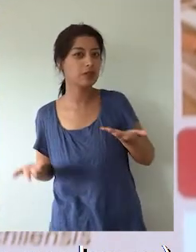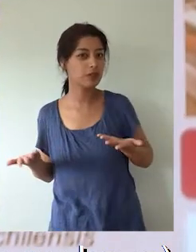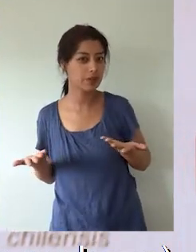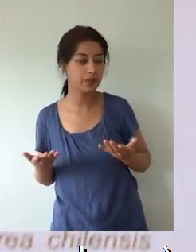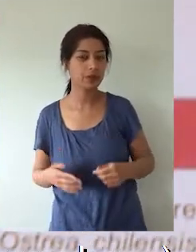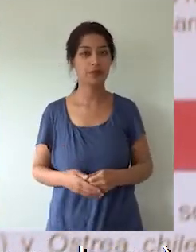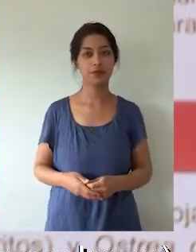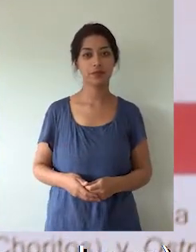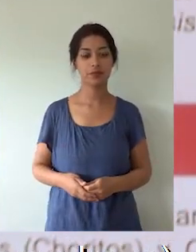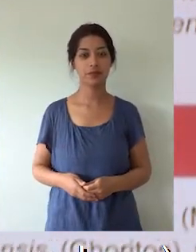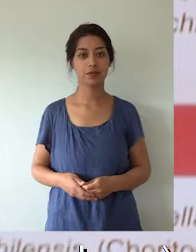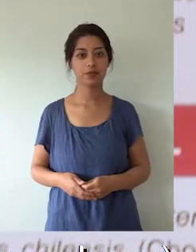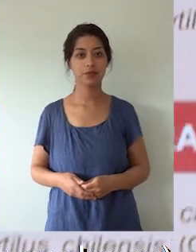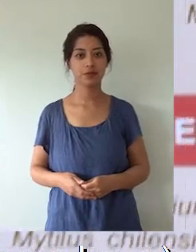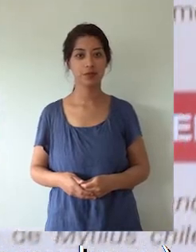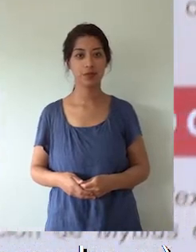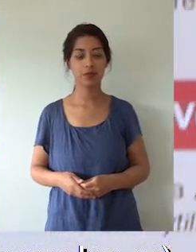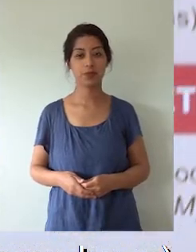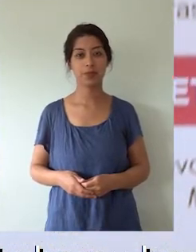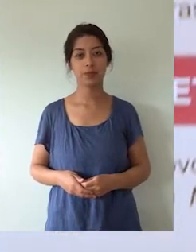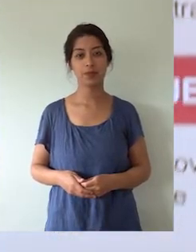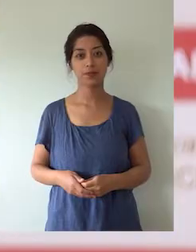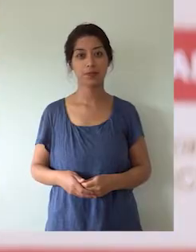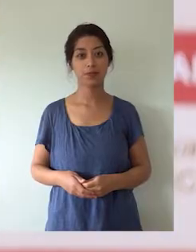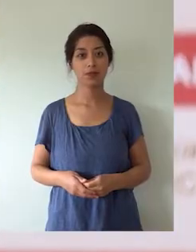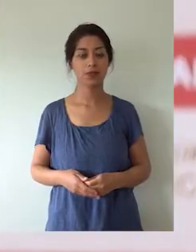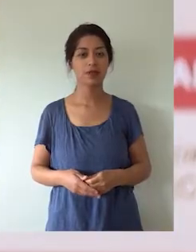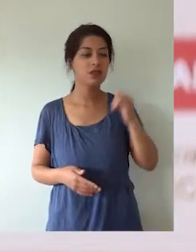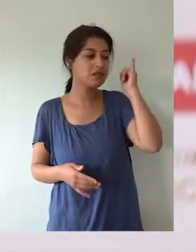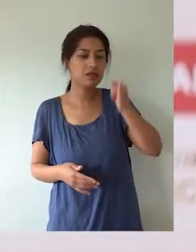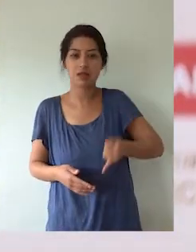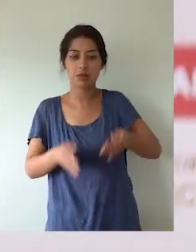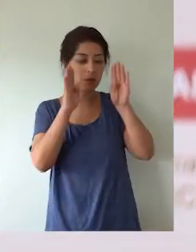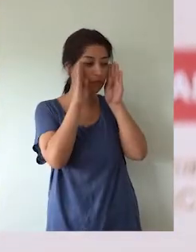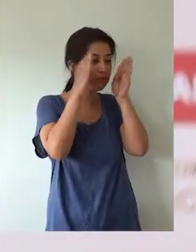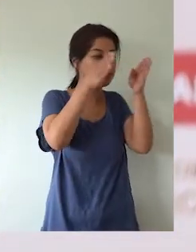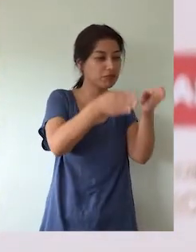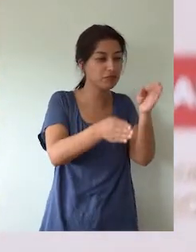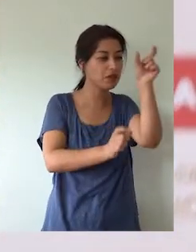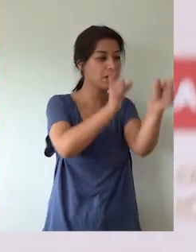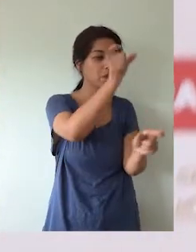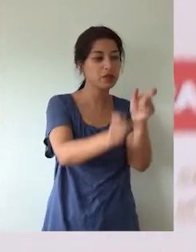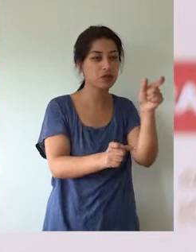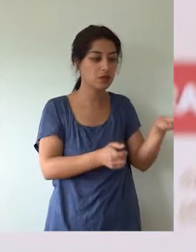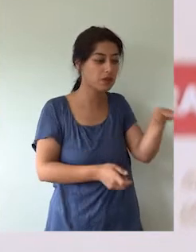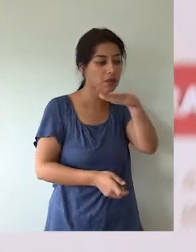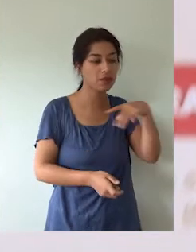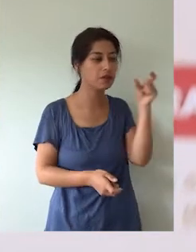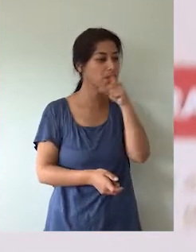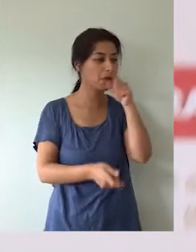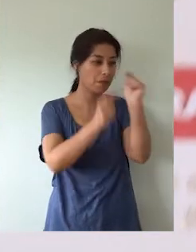mitiluchilensis y austriachilensis, choritos y ostras. Normalmente siempre se investiga lo del ser humano y